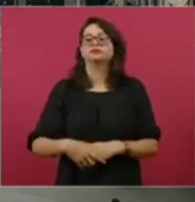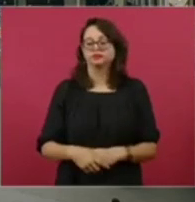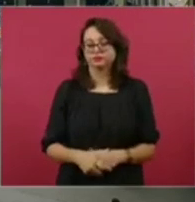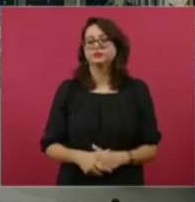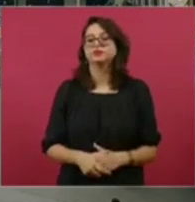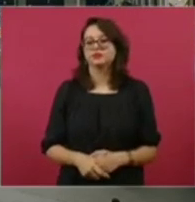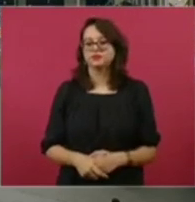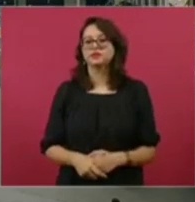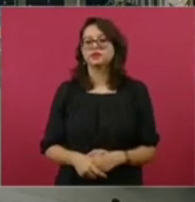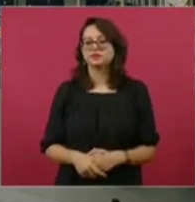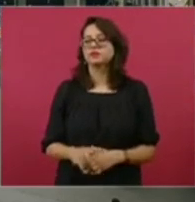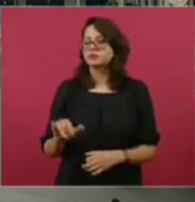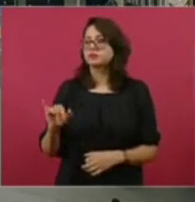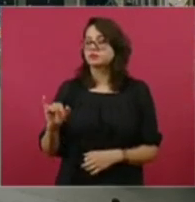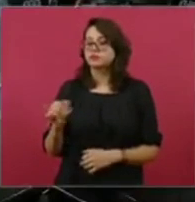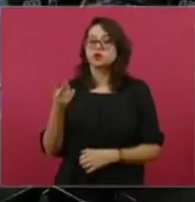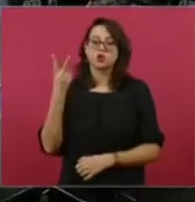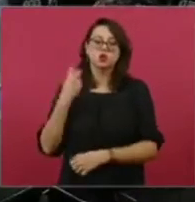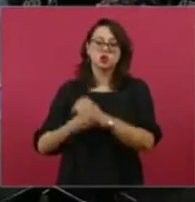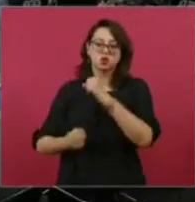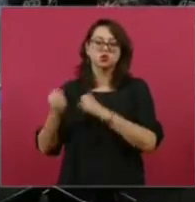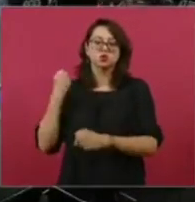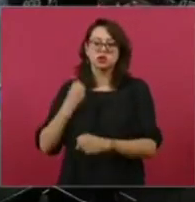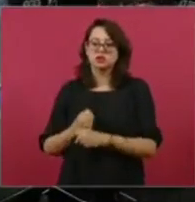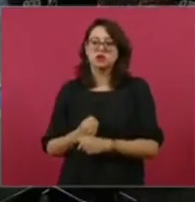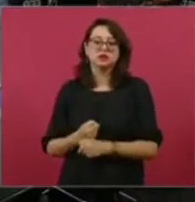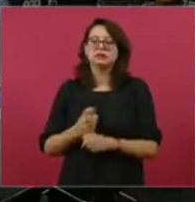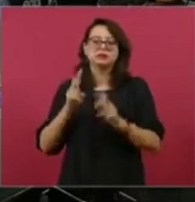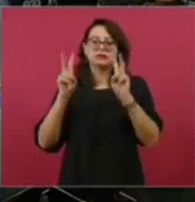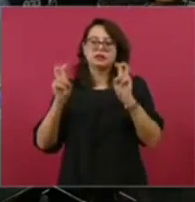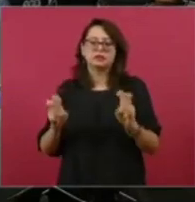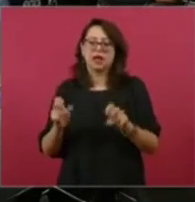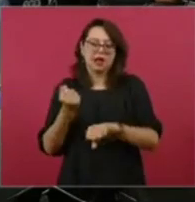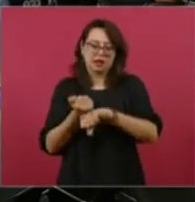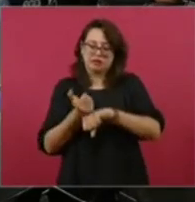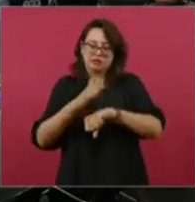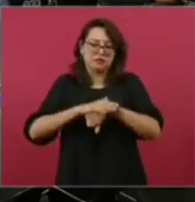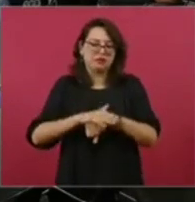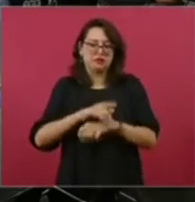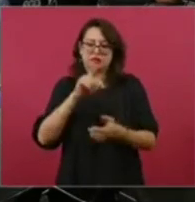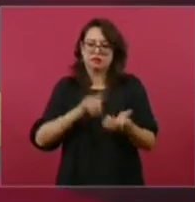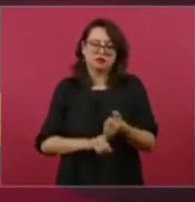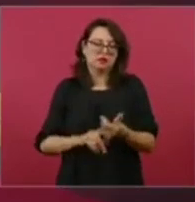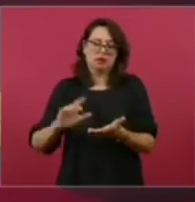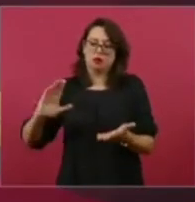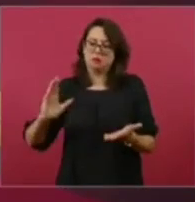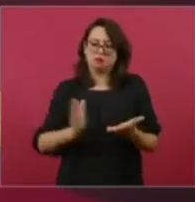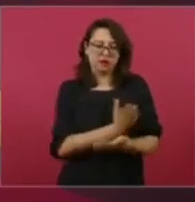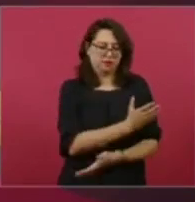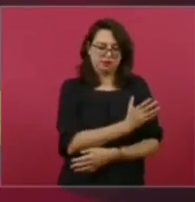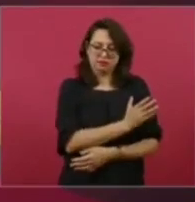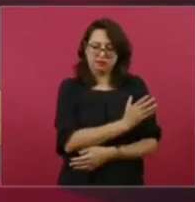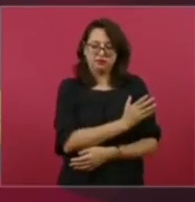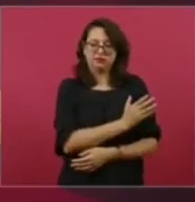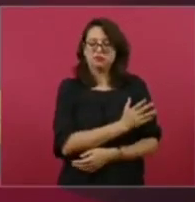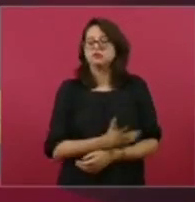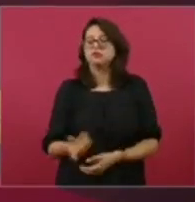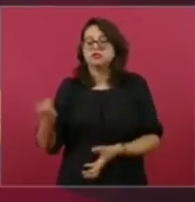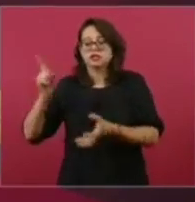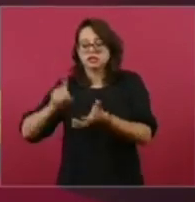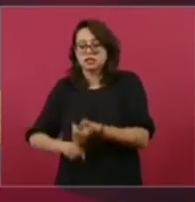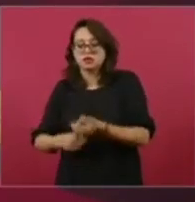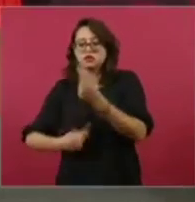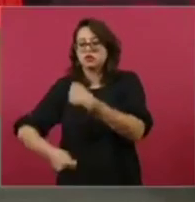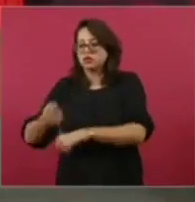Entonces, esto es otro asunto, ahora hay abasto suficiente